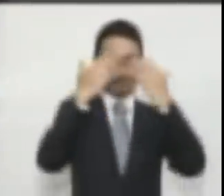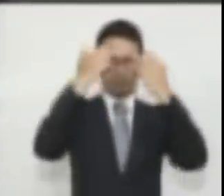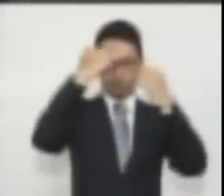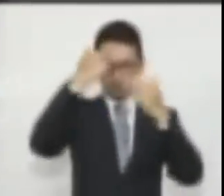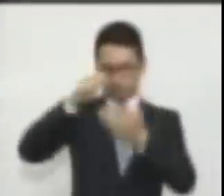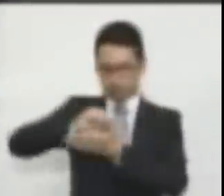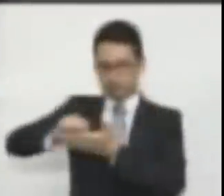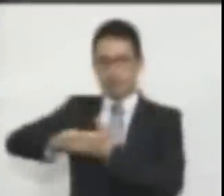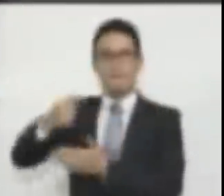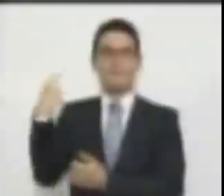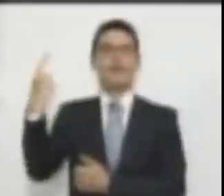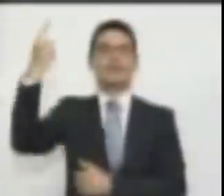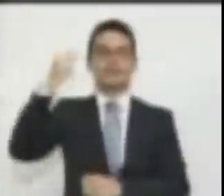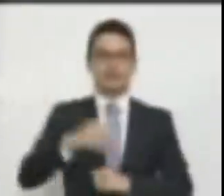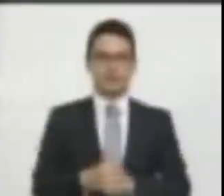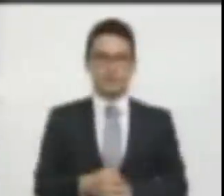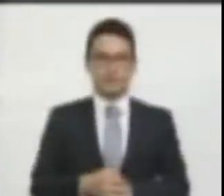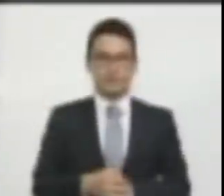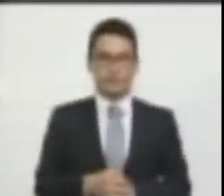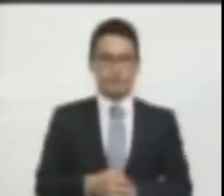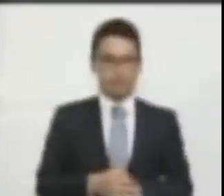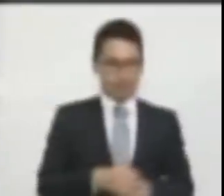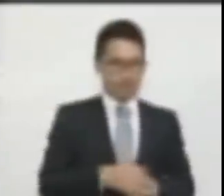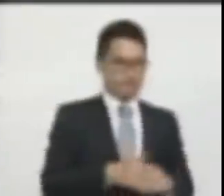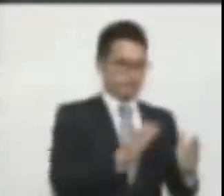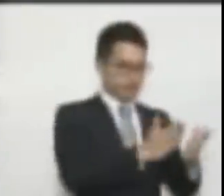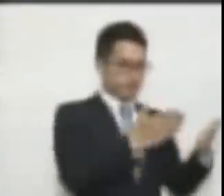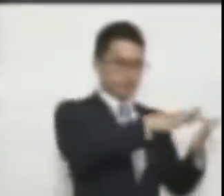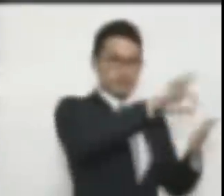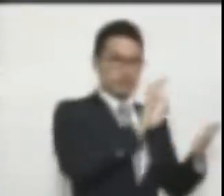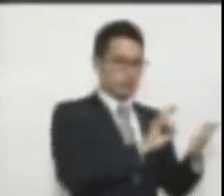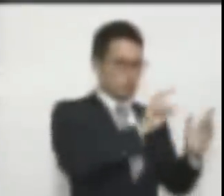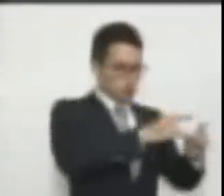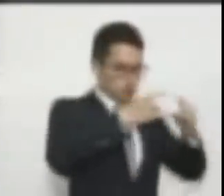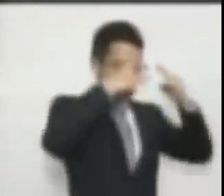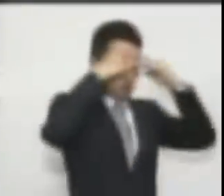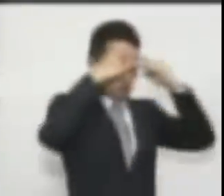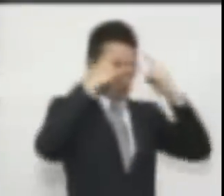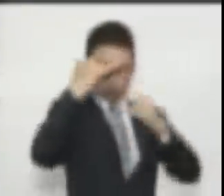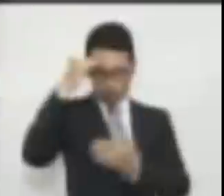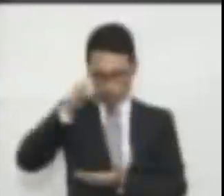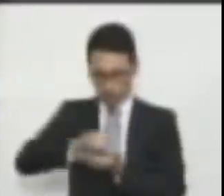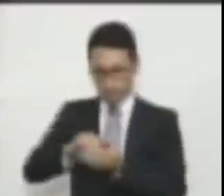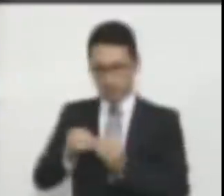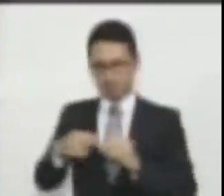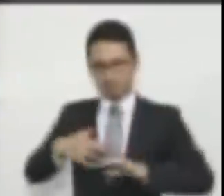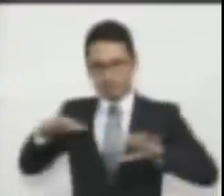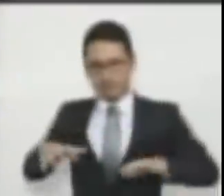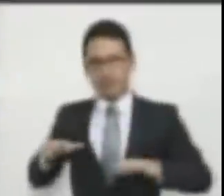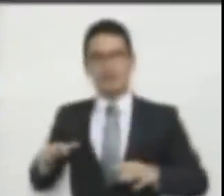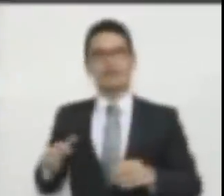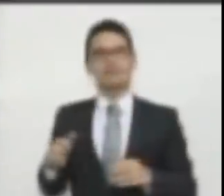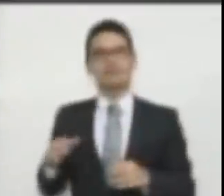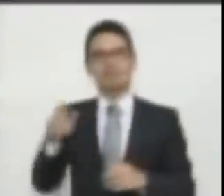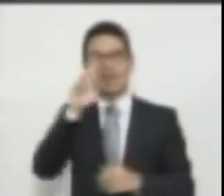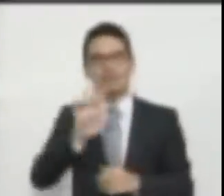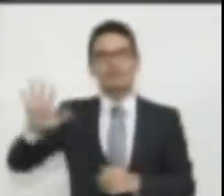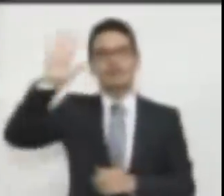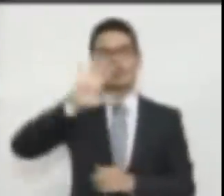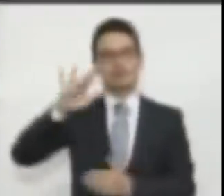busco en la Biblia inspiración para mis creencias y para mi participación en la vida pública de la nación.